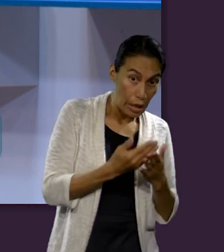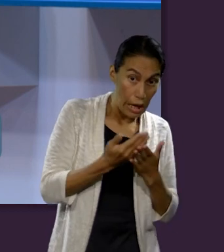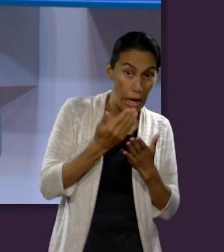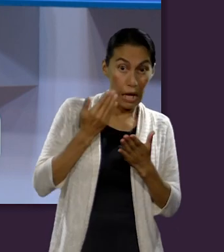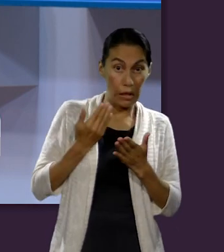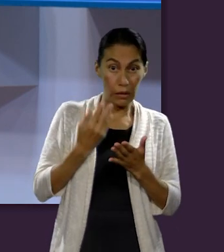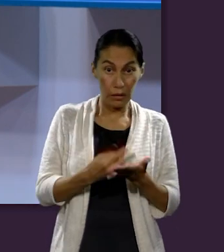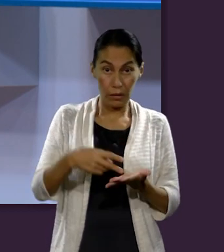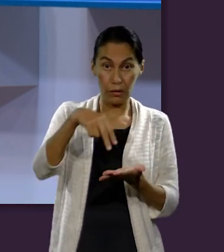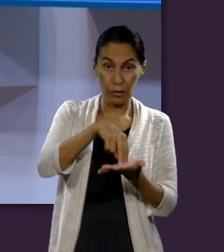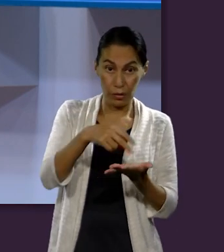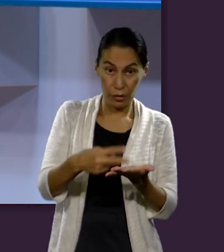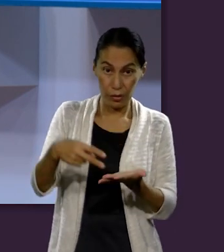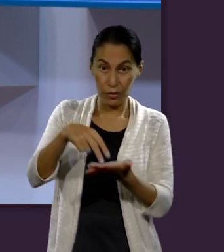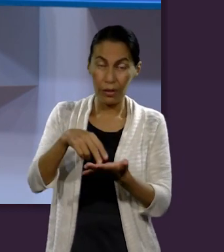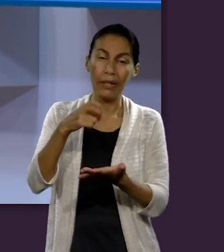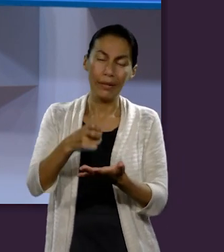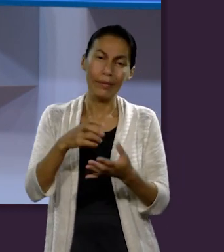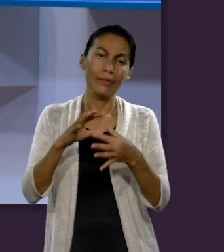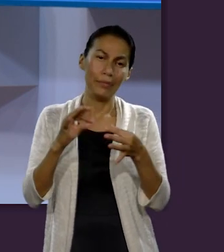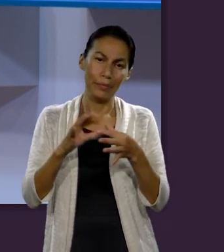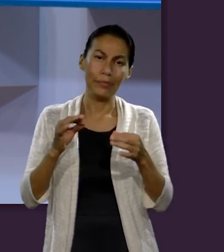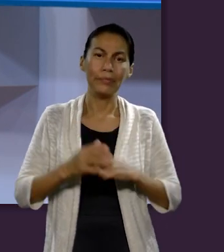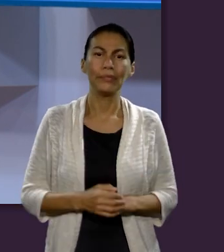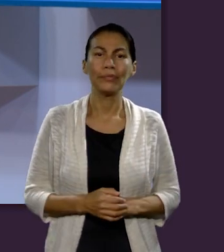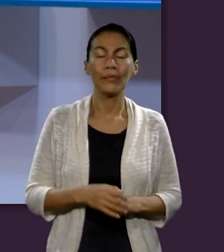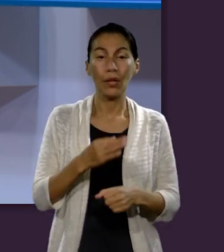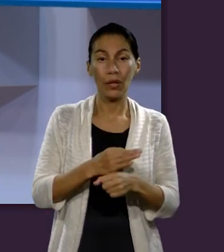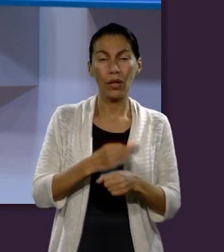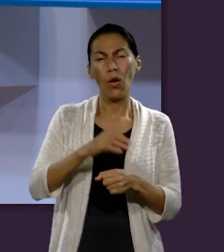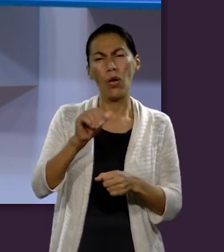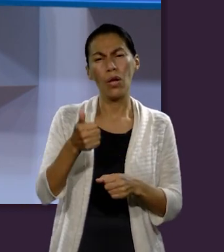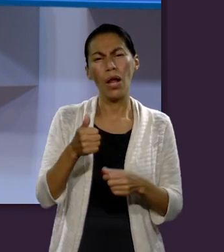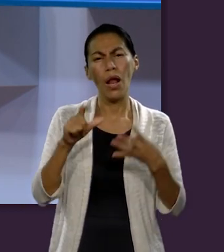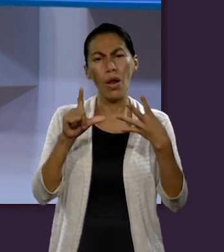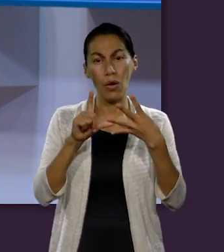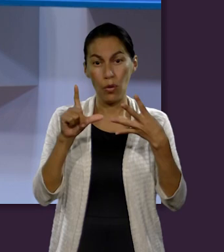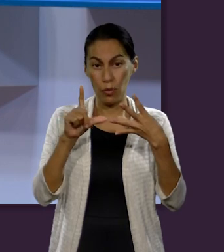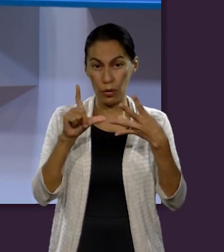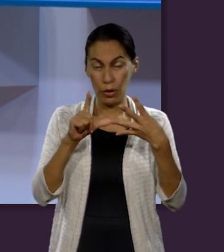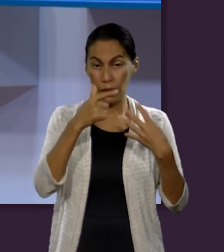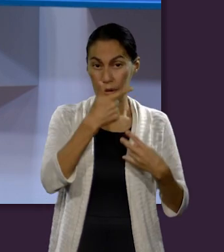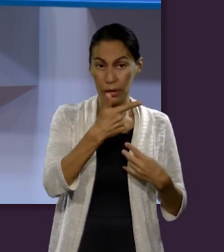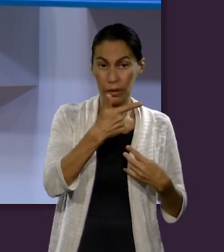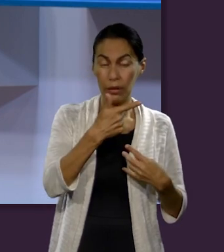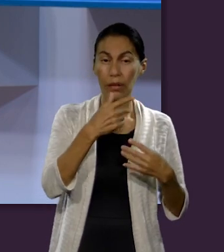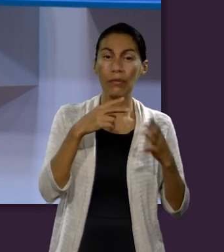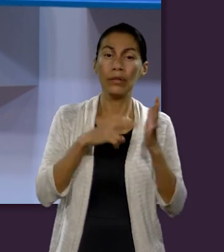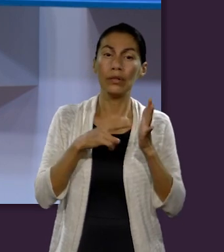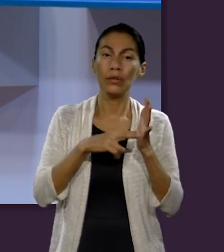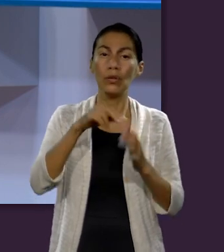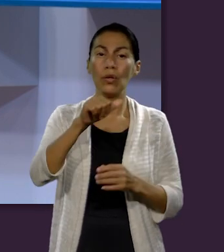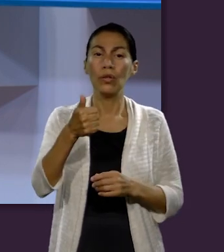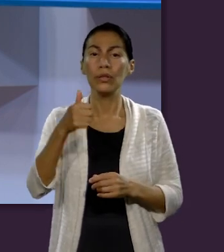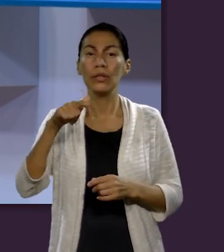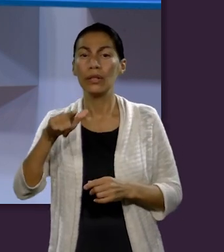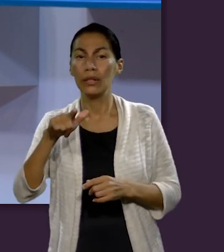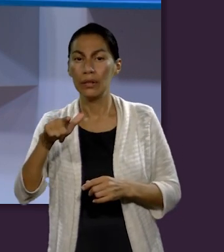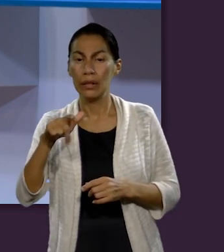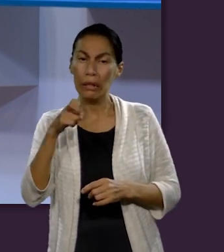Y ahorita vamos a tratar también una muy especial que la encuentran en Lucas 7, versículos 11 al 17.